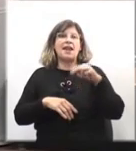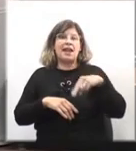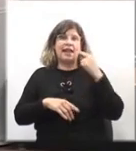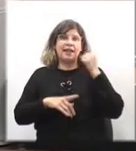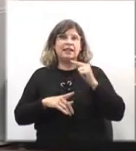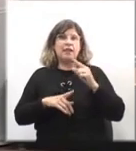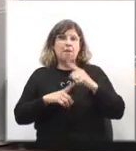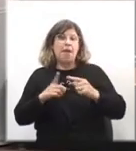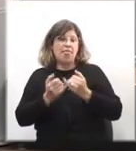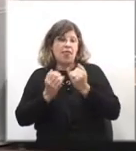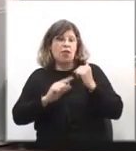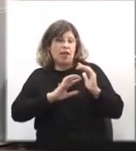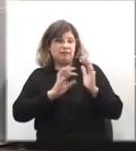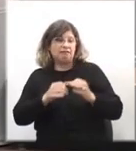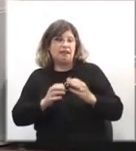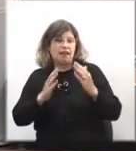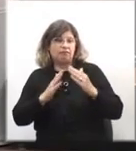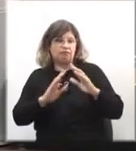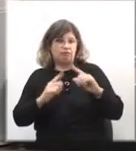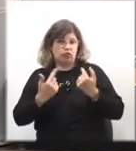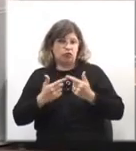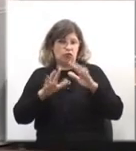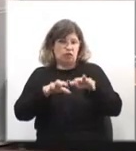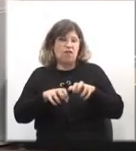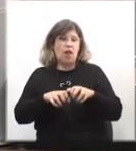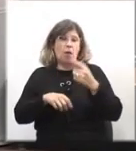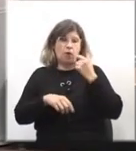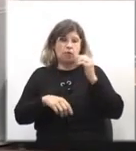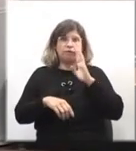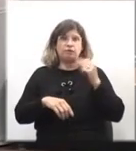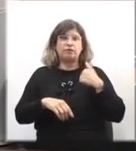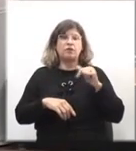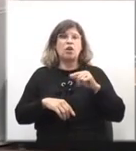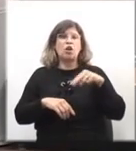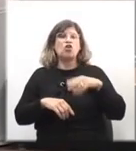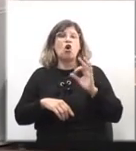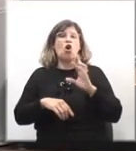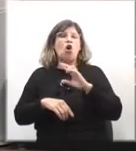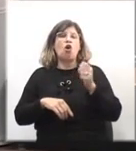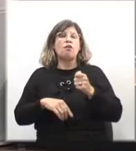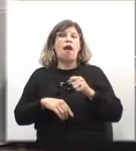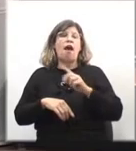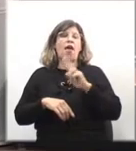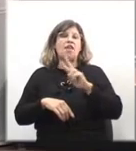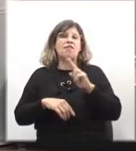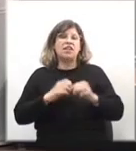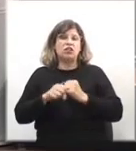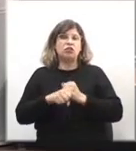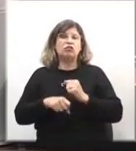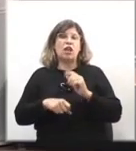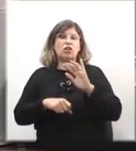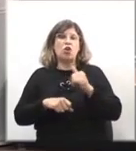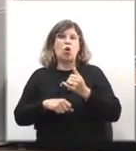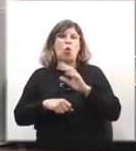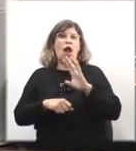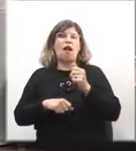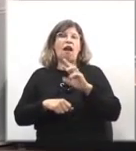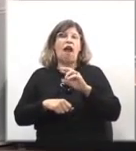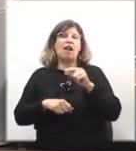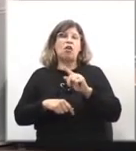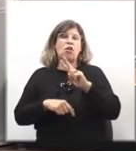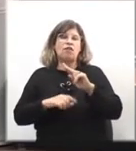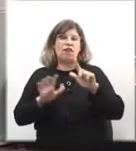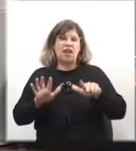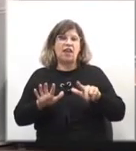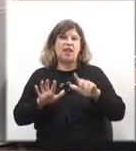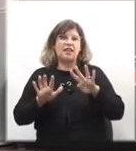mediodía llegaron a la casa donde vivíamos con mis padres, Nora de 22 años, Juan Carlos de 29, mi hermano mayor Damián